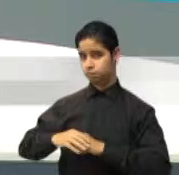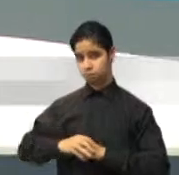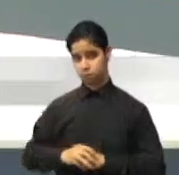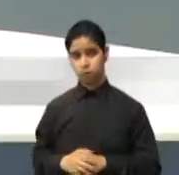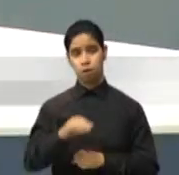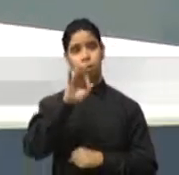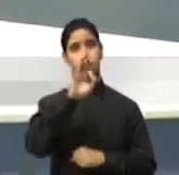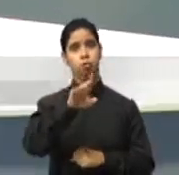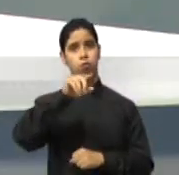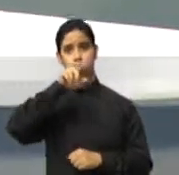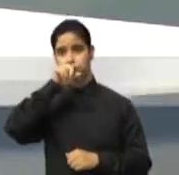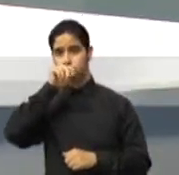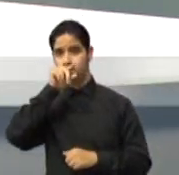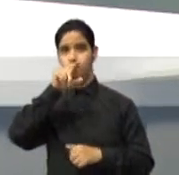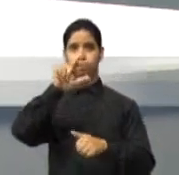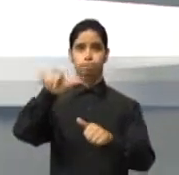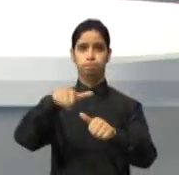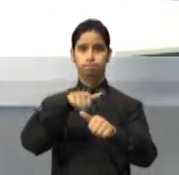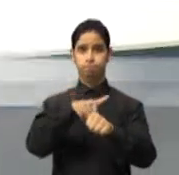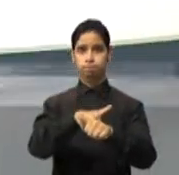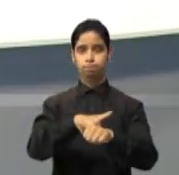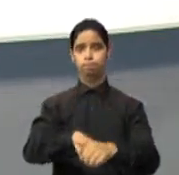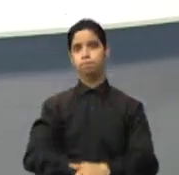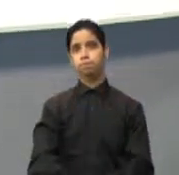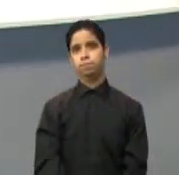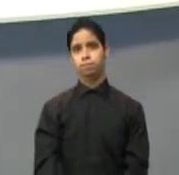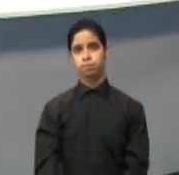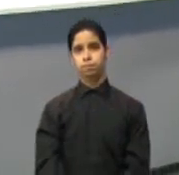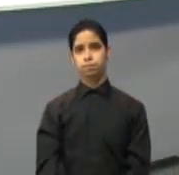.pr y síganos en nuestras redes en Facebook y Twitter.